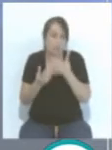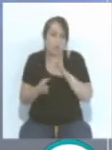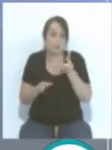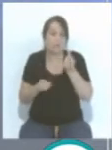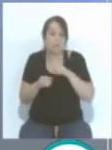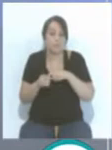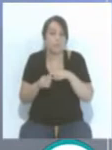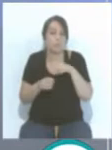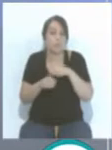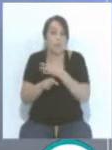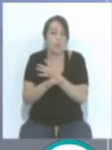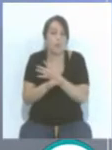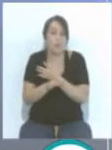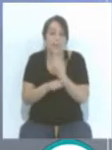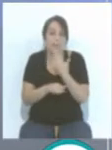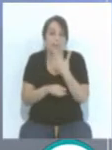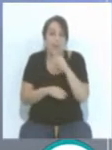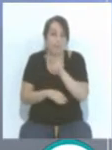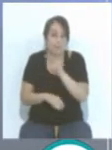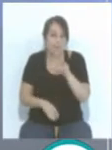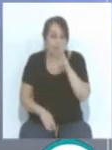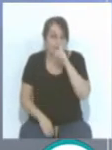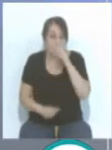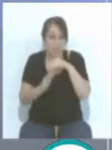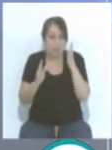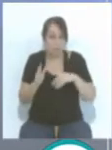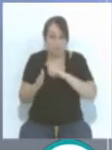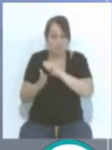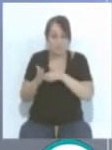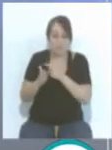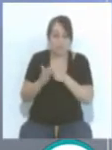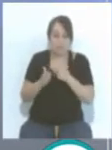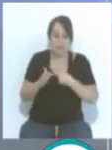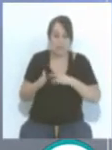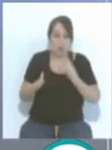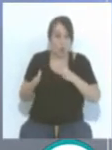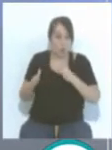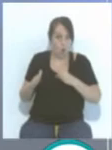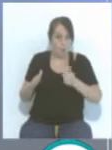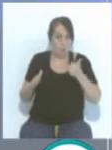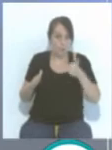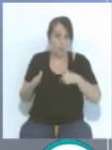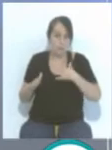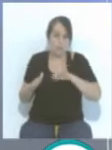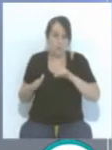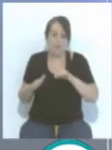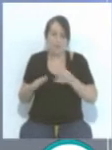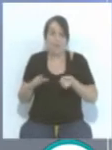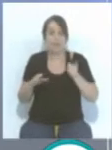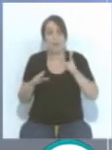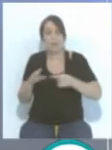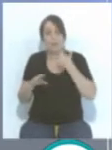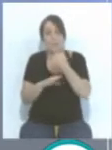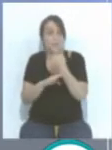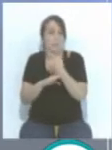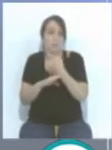jugadores que tengan menor de 23 años y tengan ficha del filial, con lo cual podrían jugar en el primer equipo, con lo cual